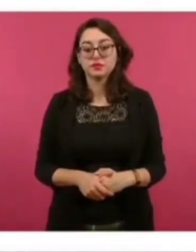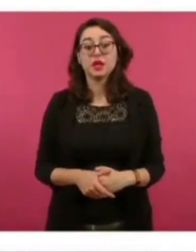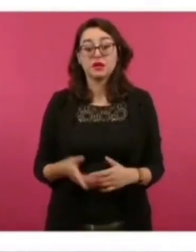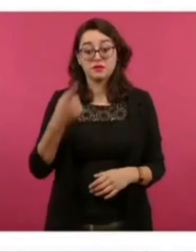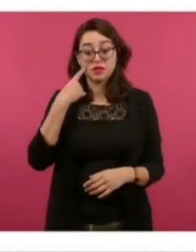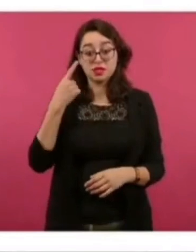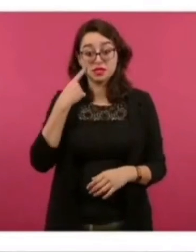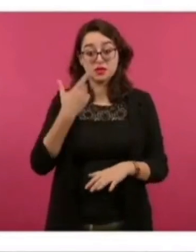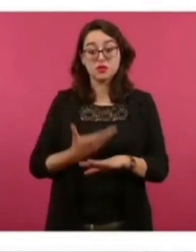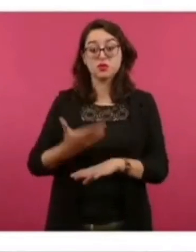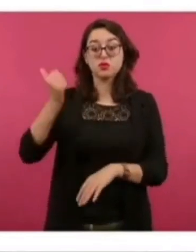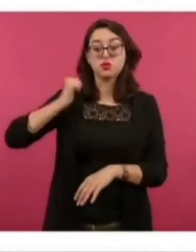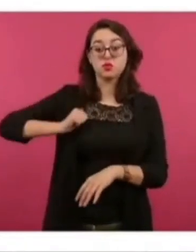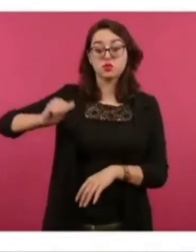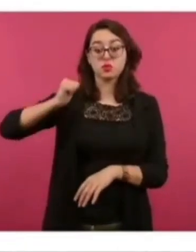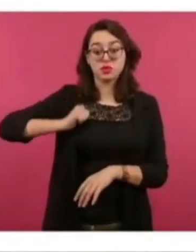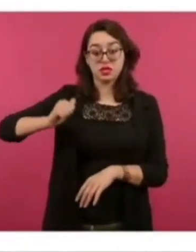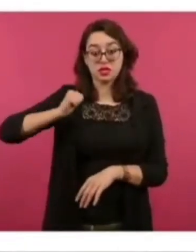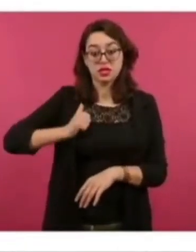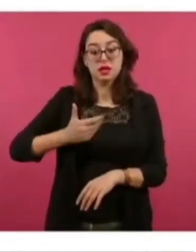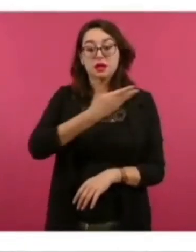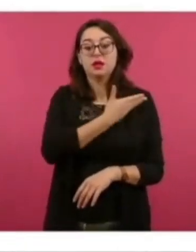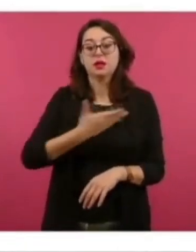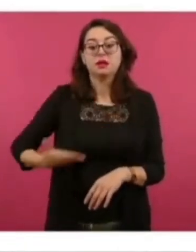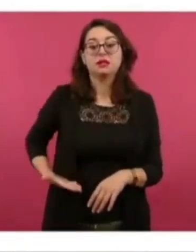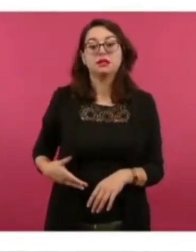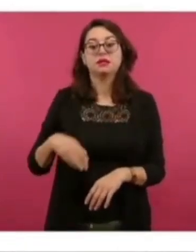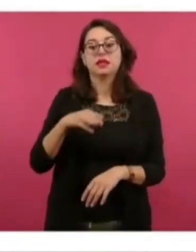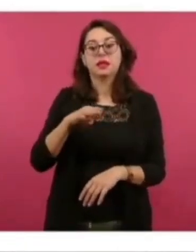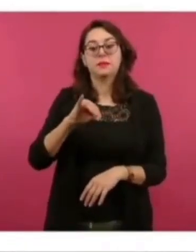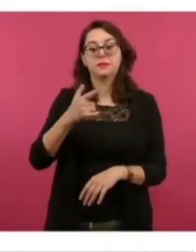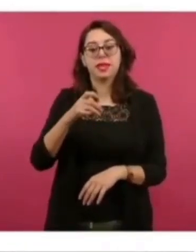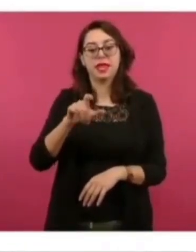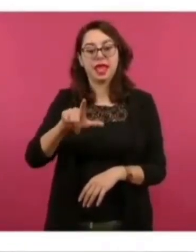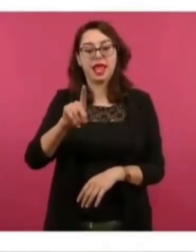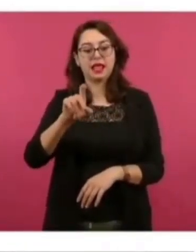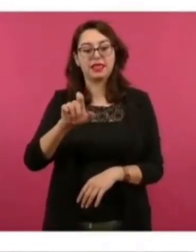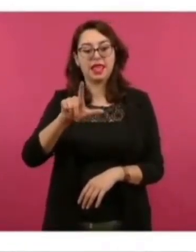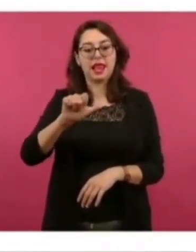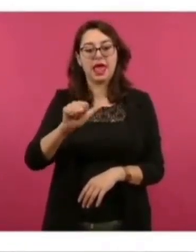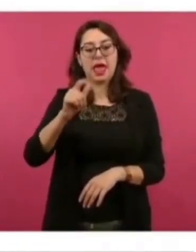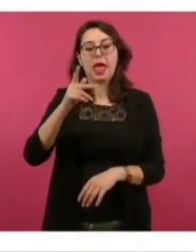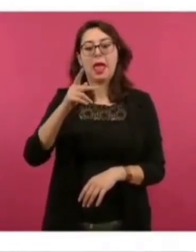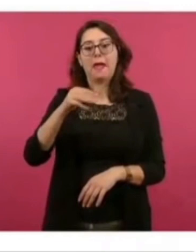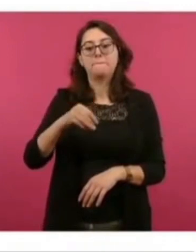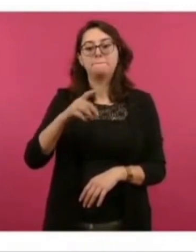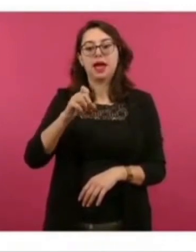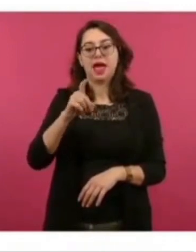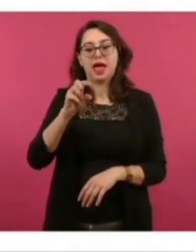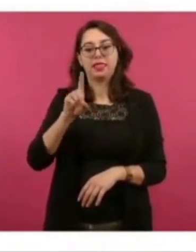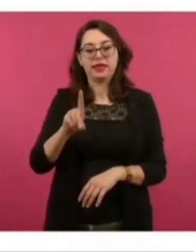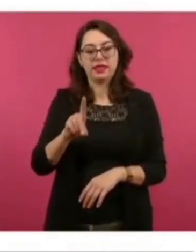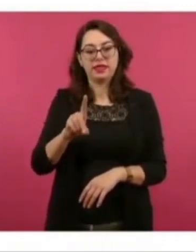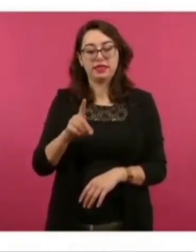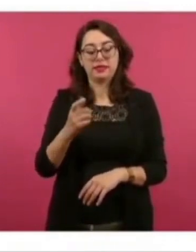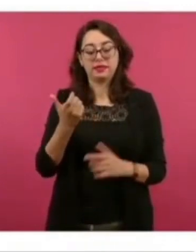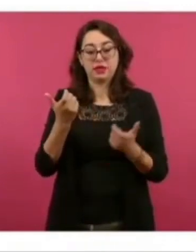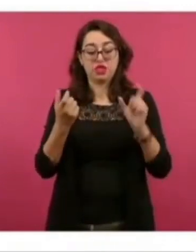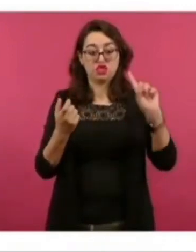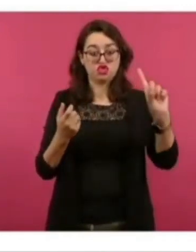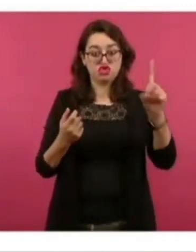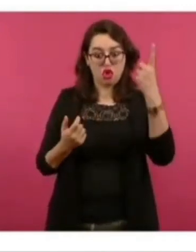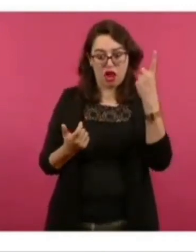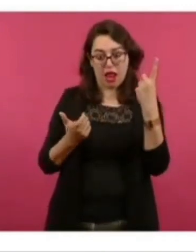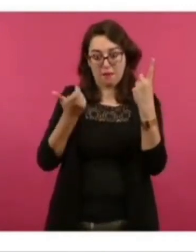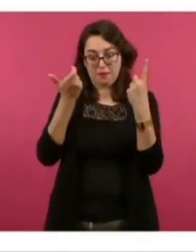la devaluación fue de dos mil setecientos por ciento?